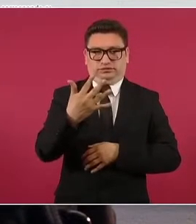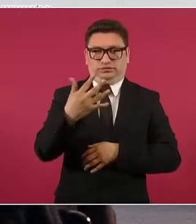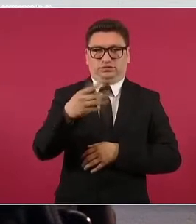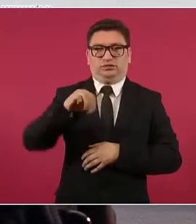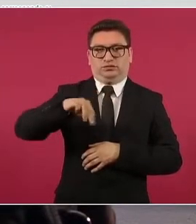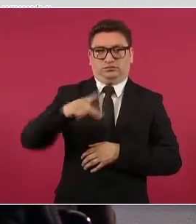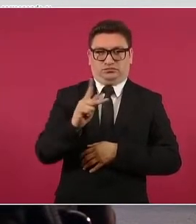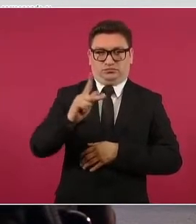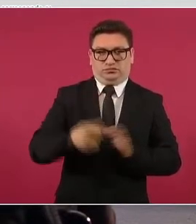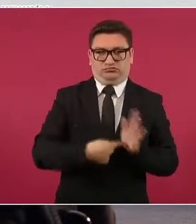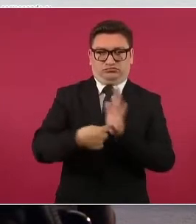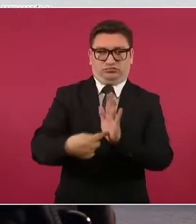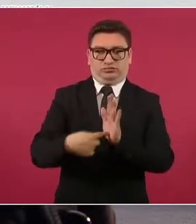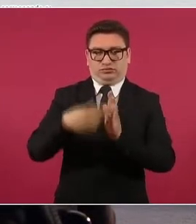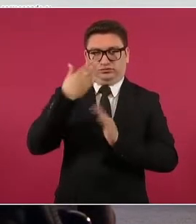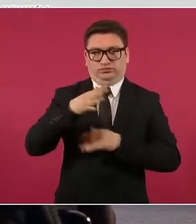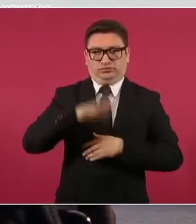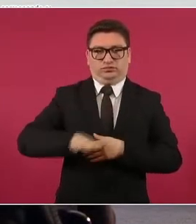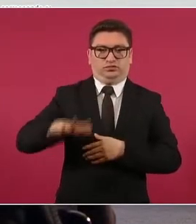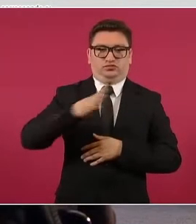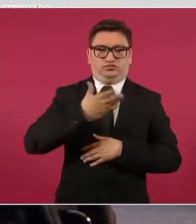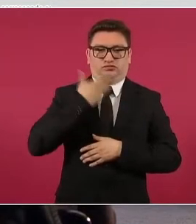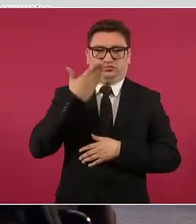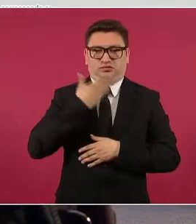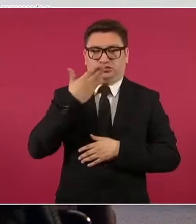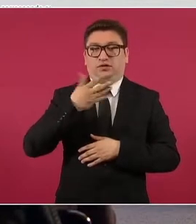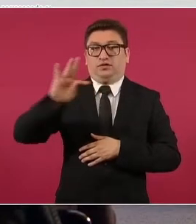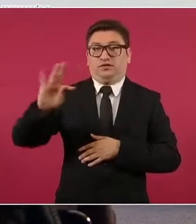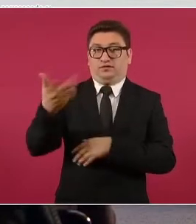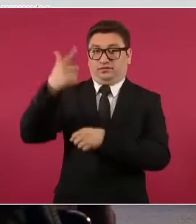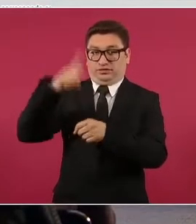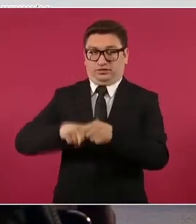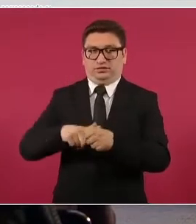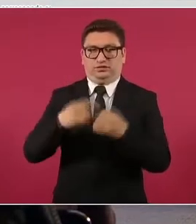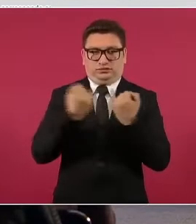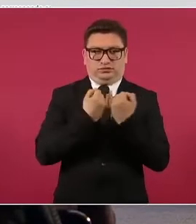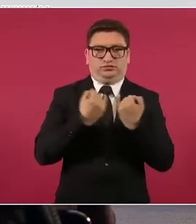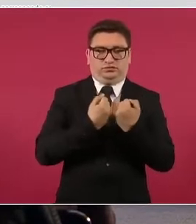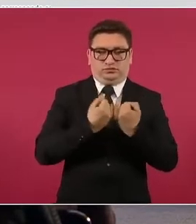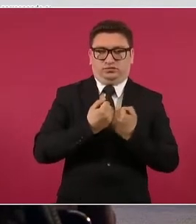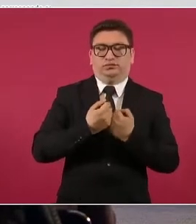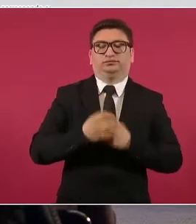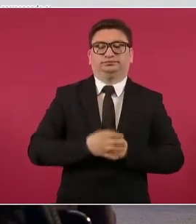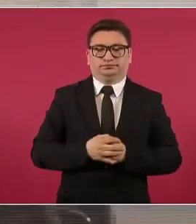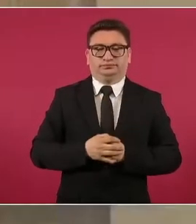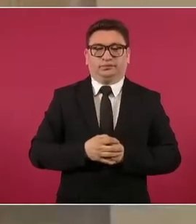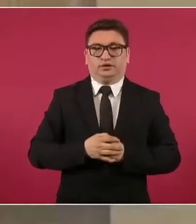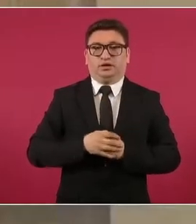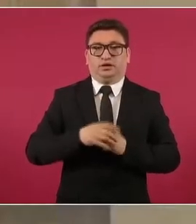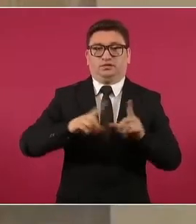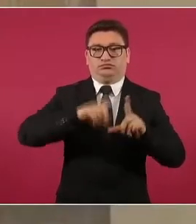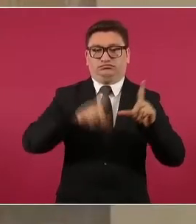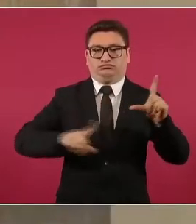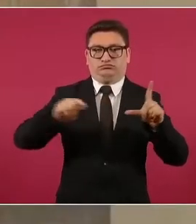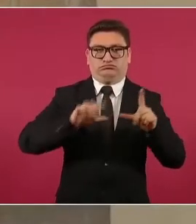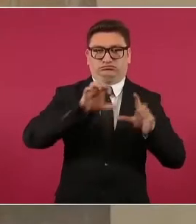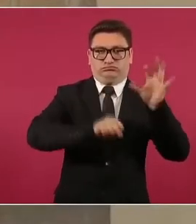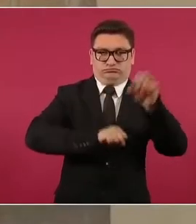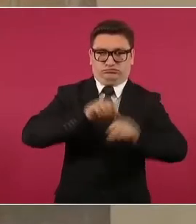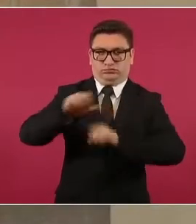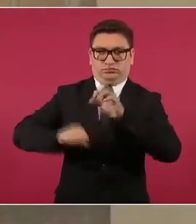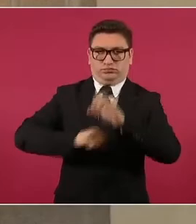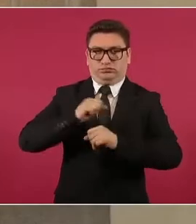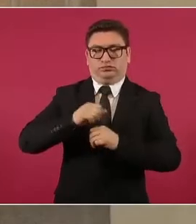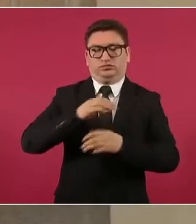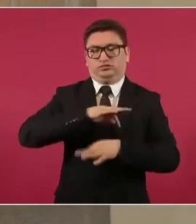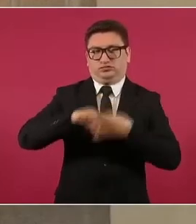Ministerio Público del Fuero Común y Federal. Estas son detenciones en todo el país por parte de las